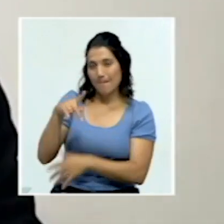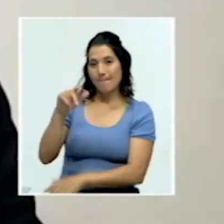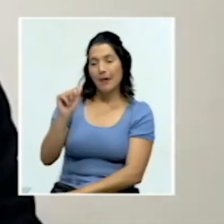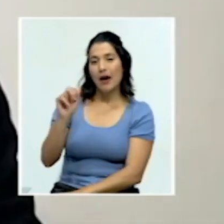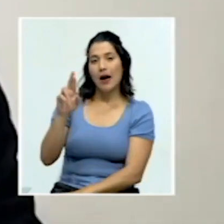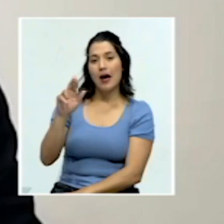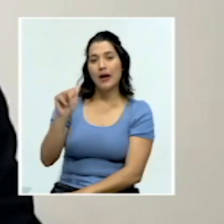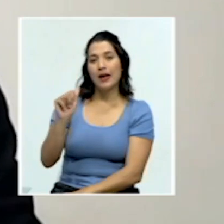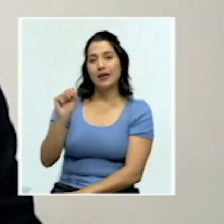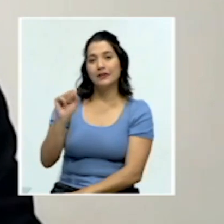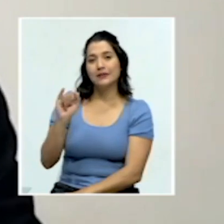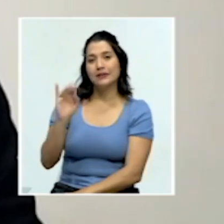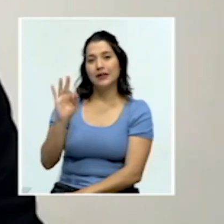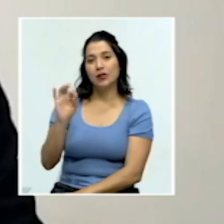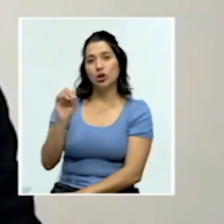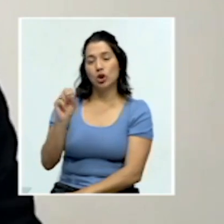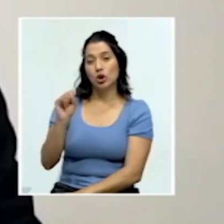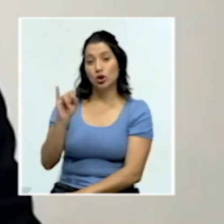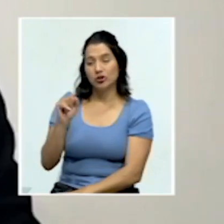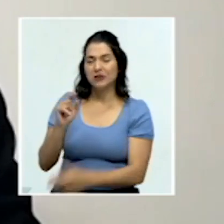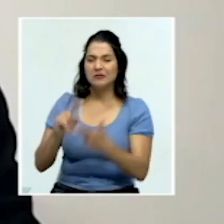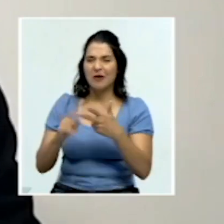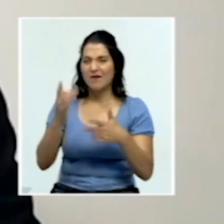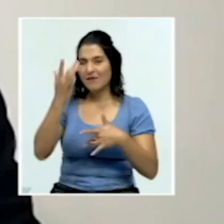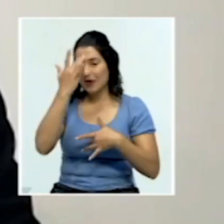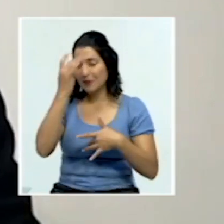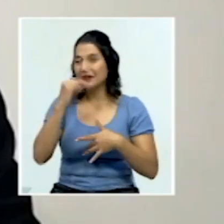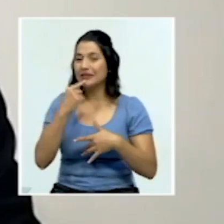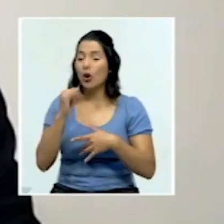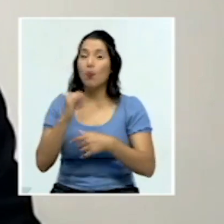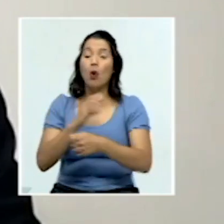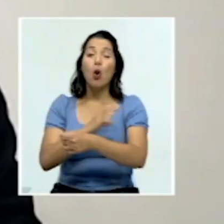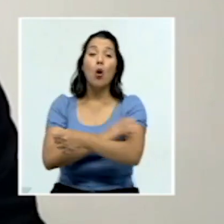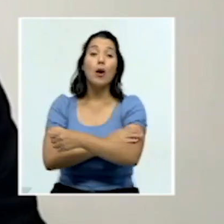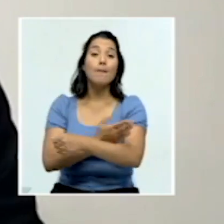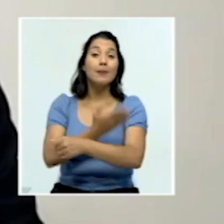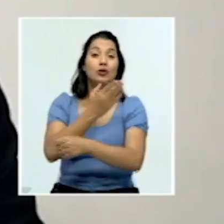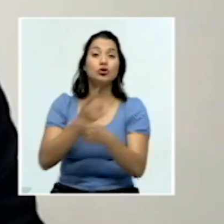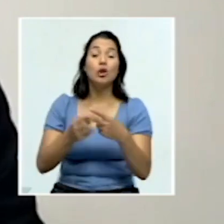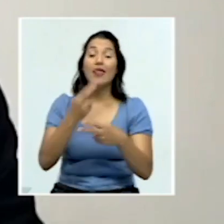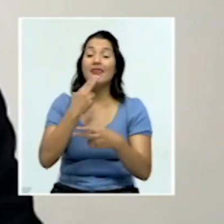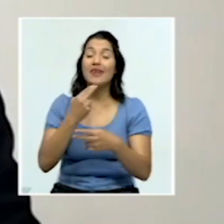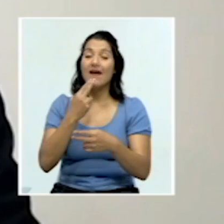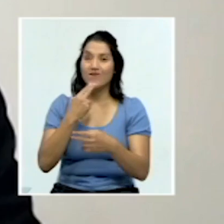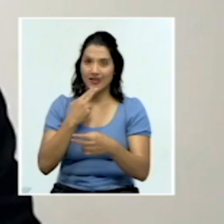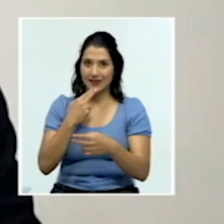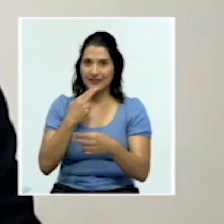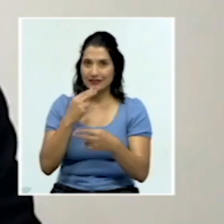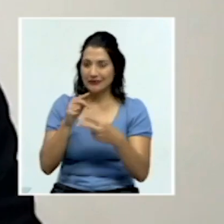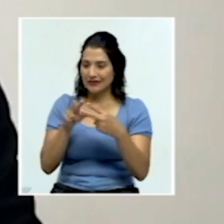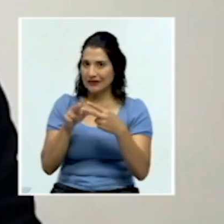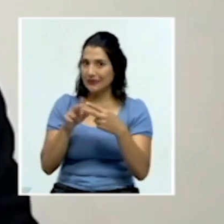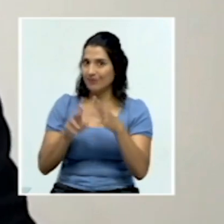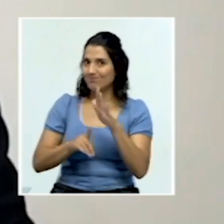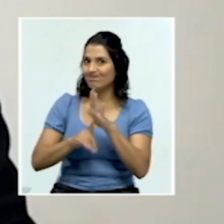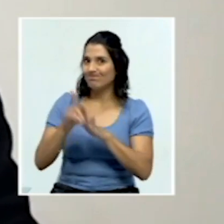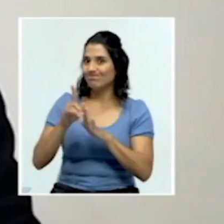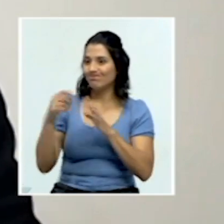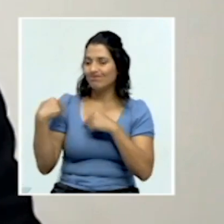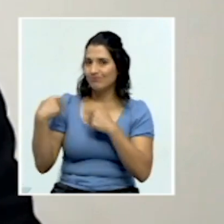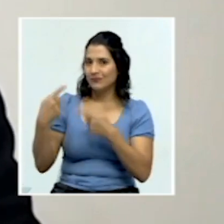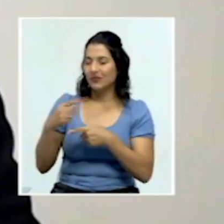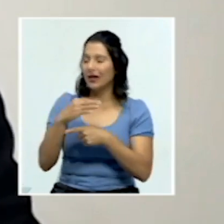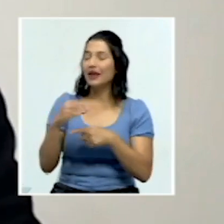algunas patologías crónicas, como son hipertensión y diabetes, que han aparecido en los últimos años y que, pues, han tenido